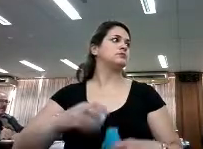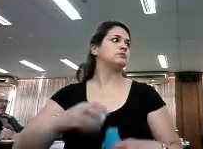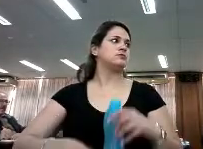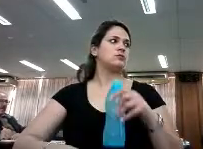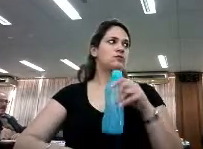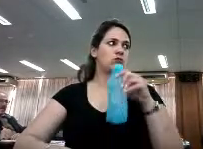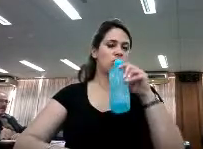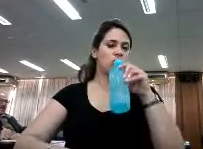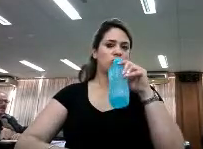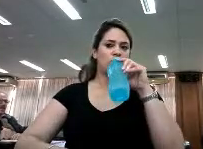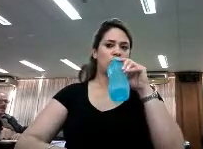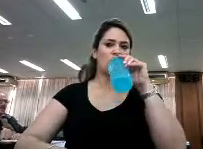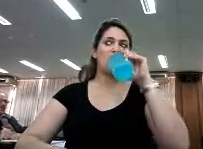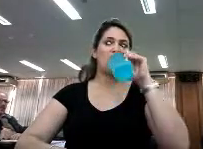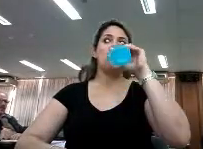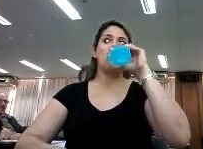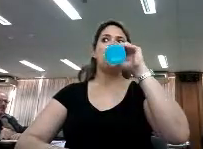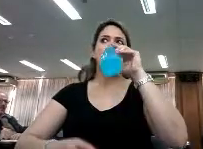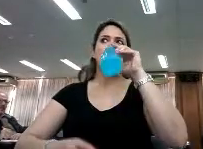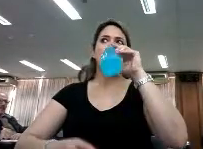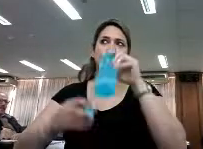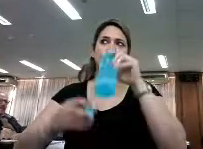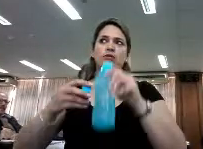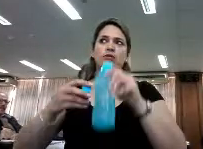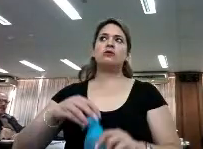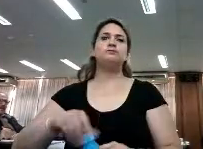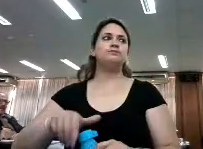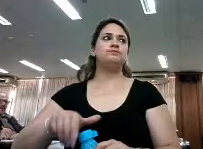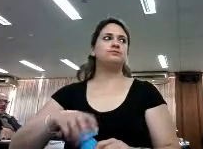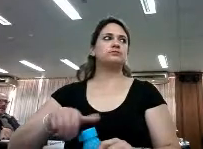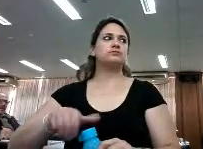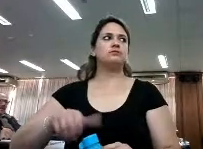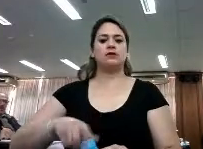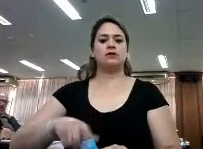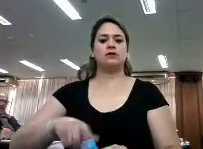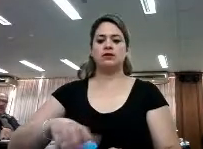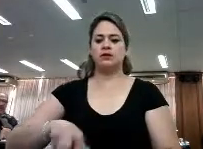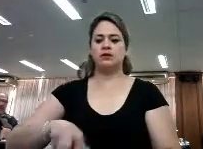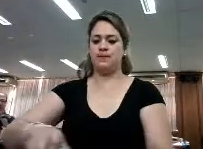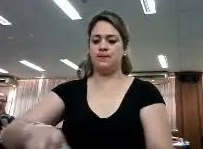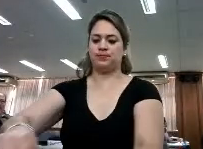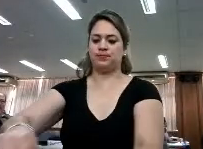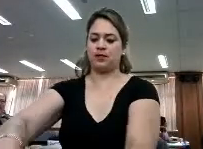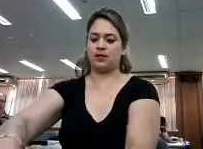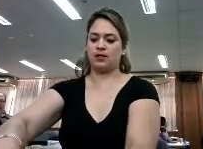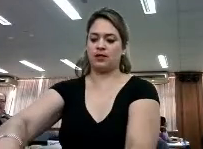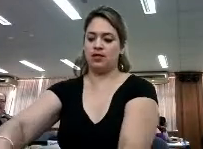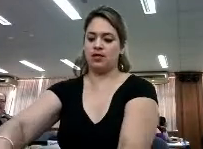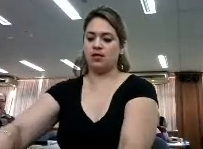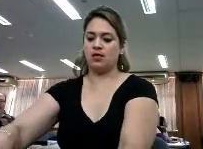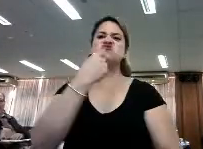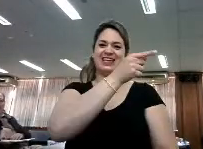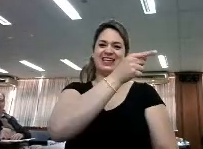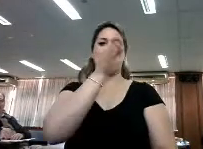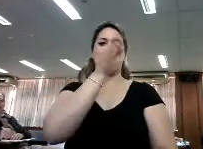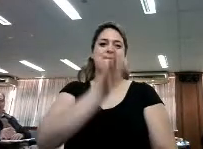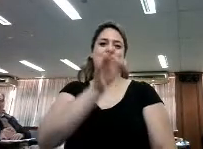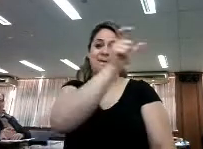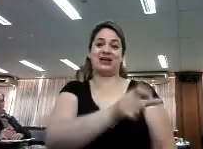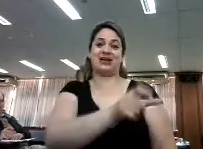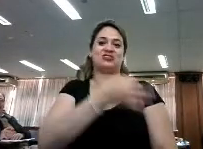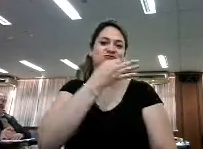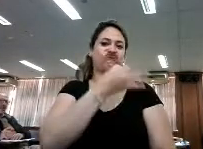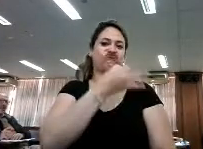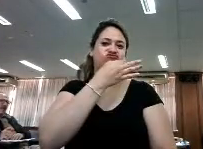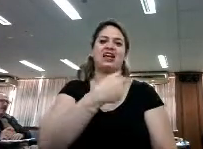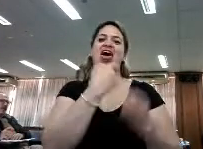¿Alguna pregunta más? No. Bueno, yo le dije que no le iba a entregar nada a Marcelo porque soy así, pero no, no